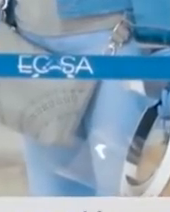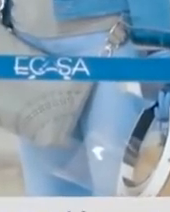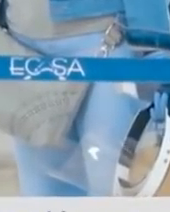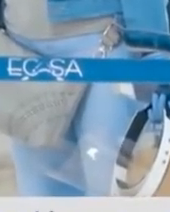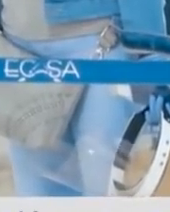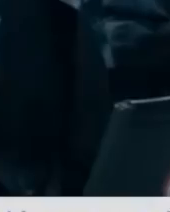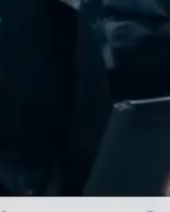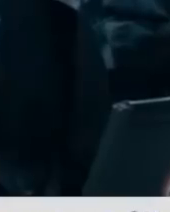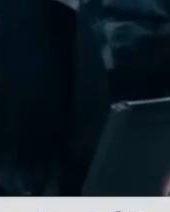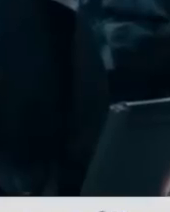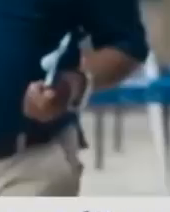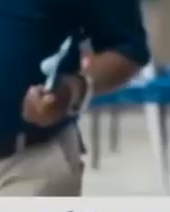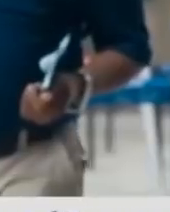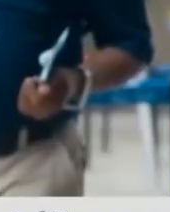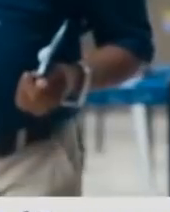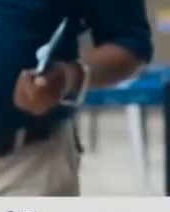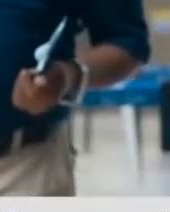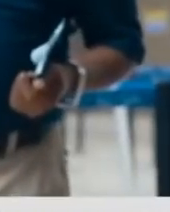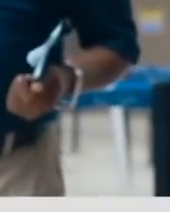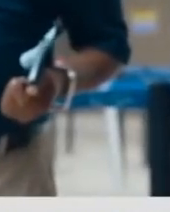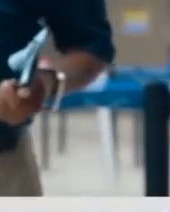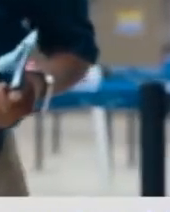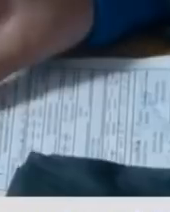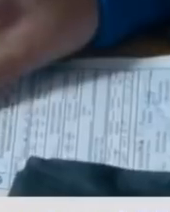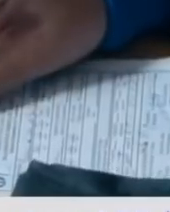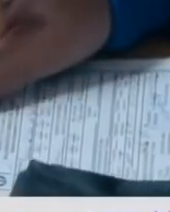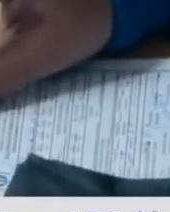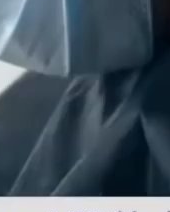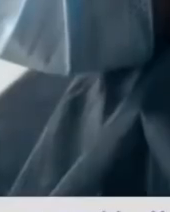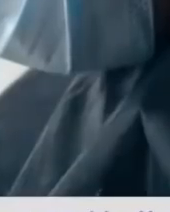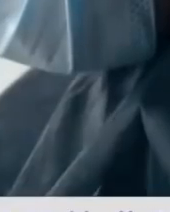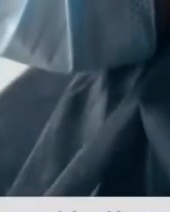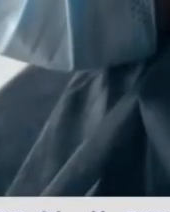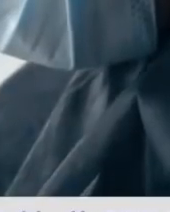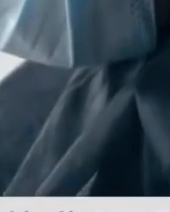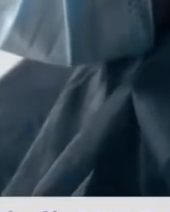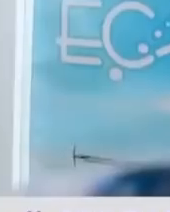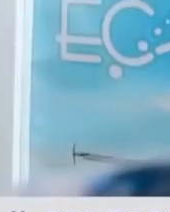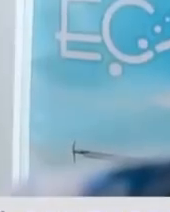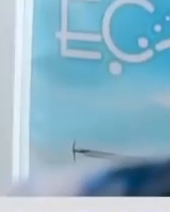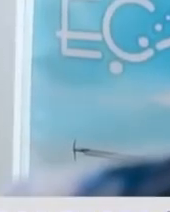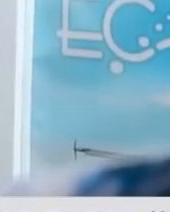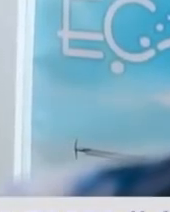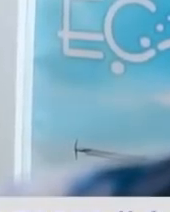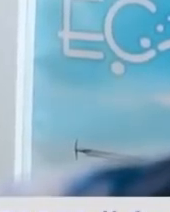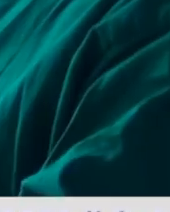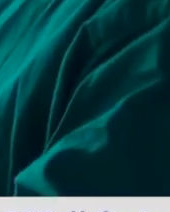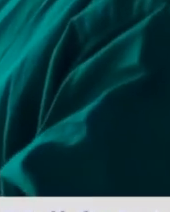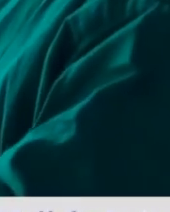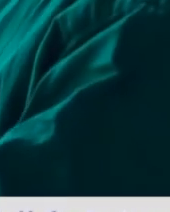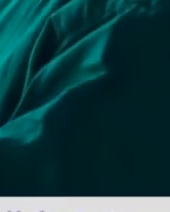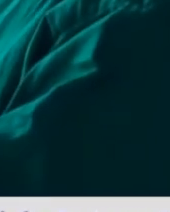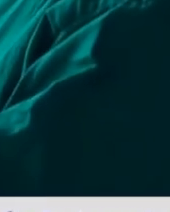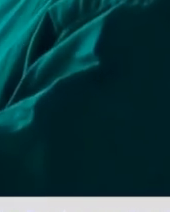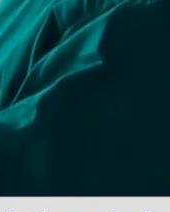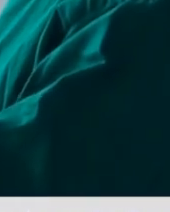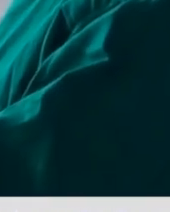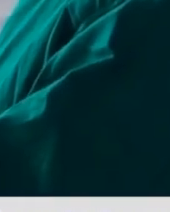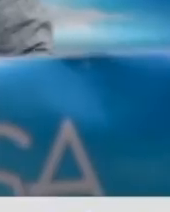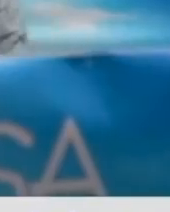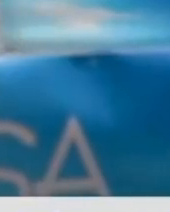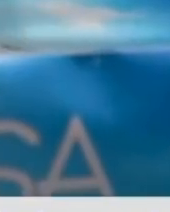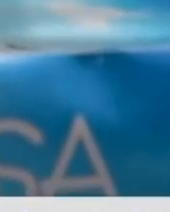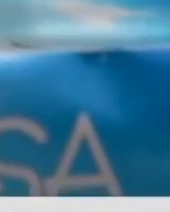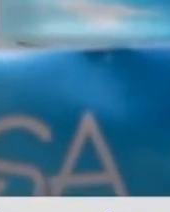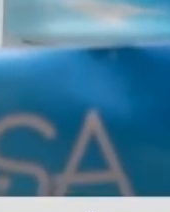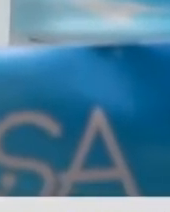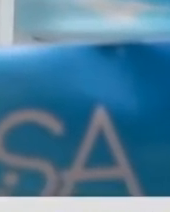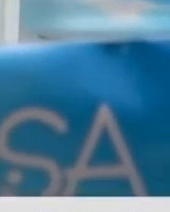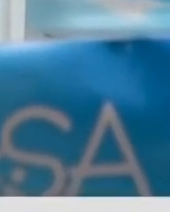este